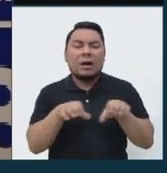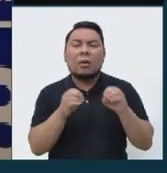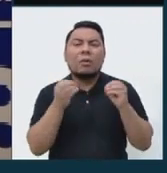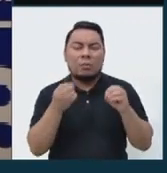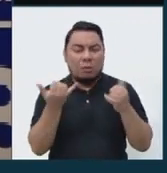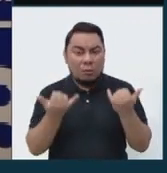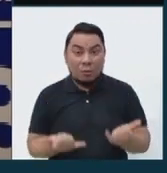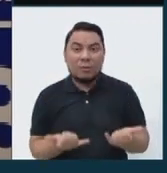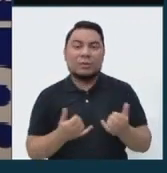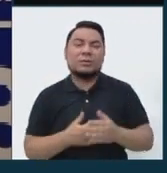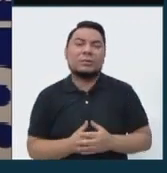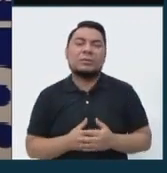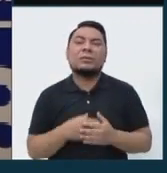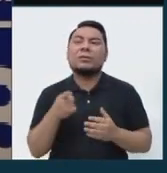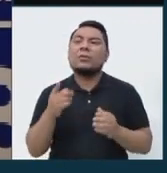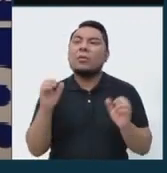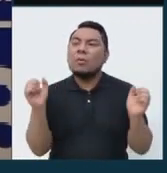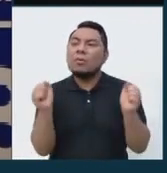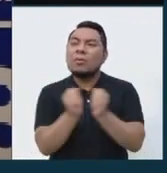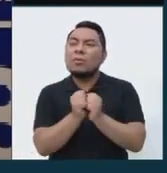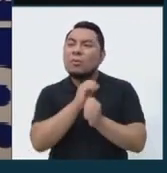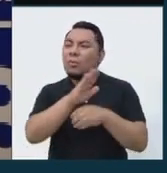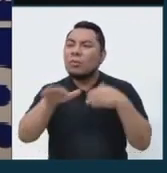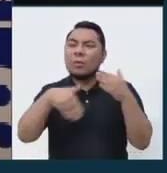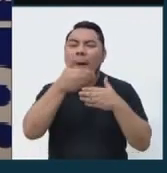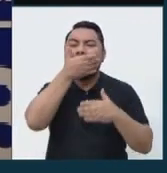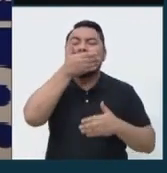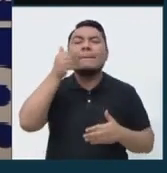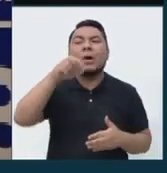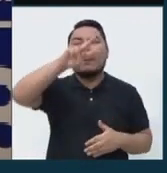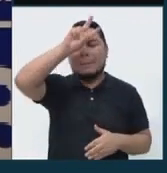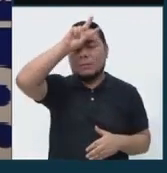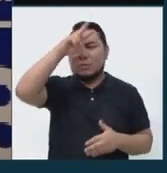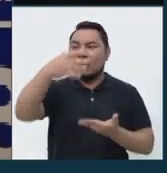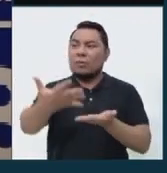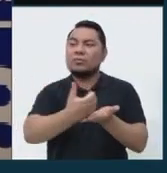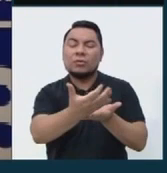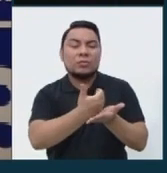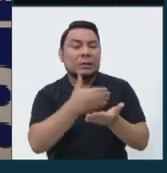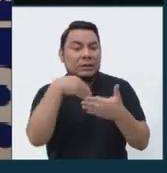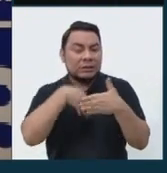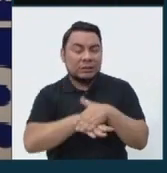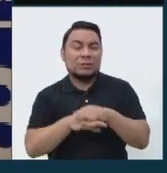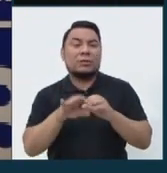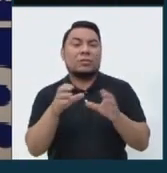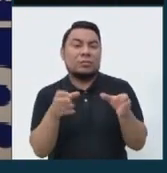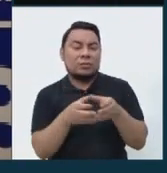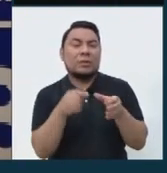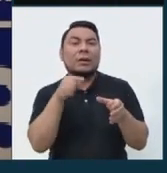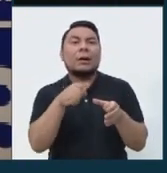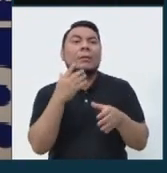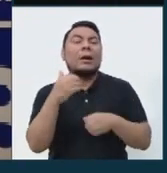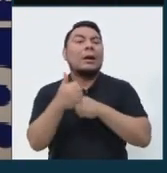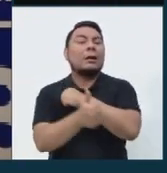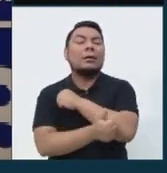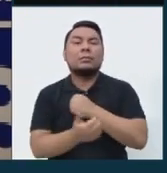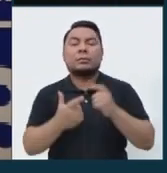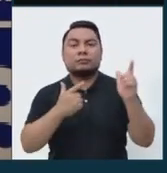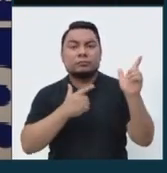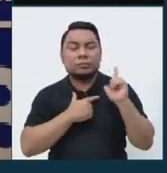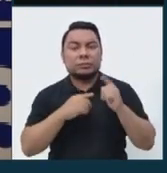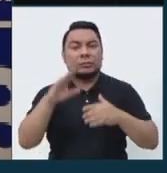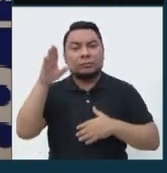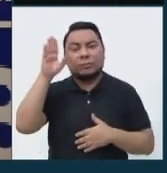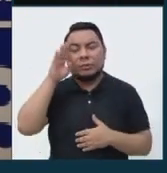juntar todo lo mejor que tiene el Perú, dentro de las instituciones como la academia, las fuerzas armadas,